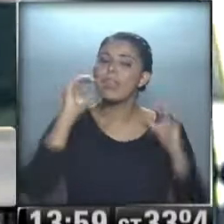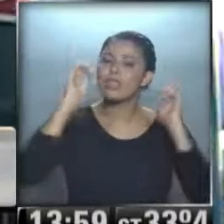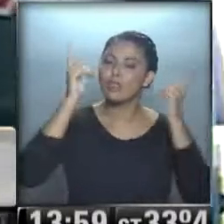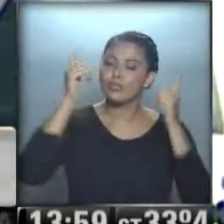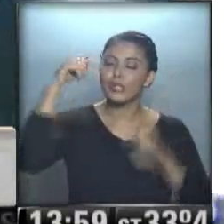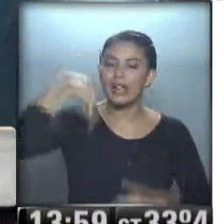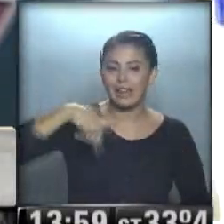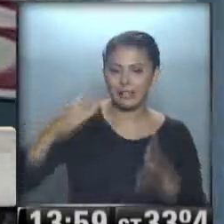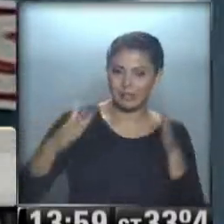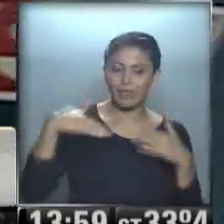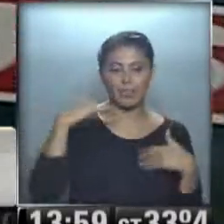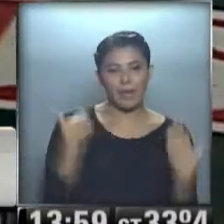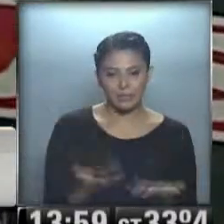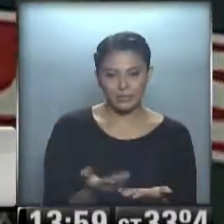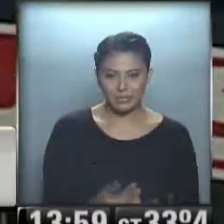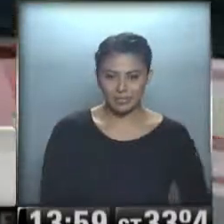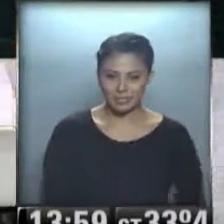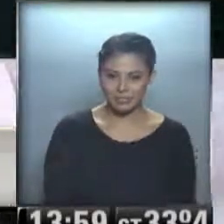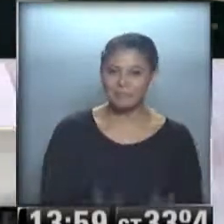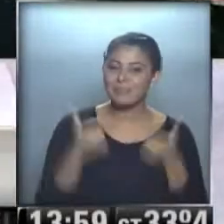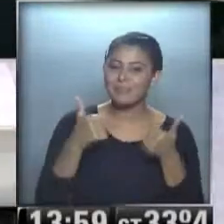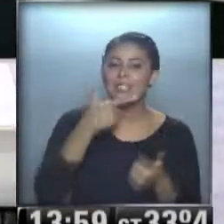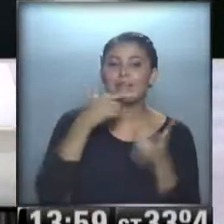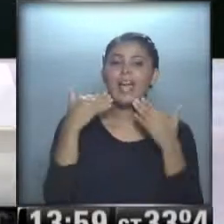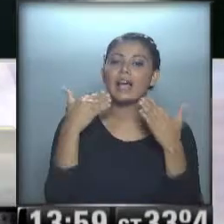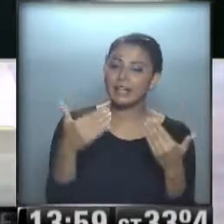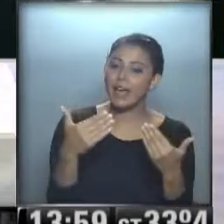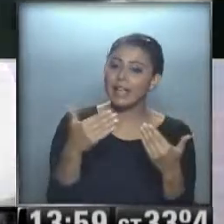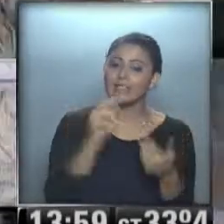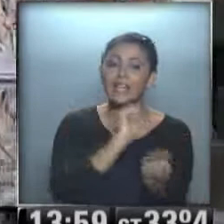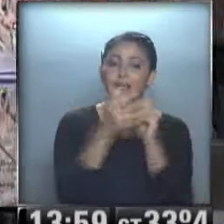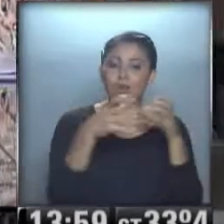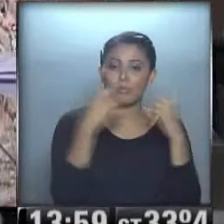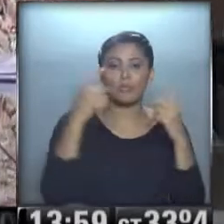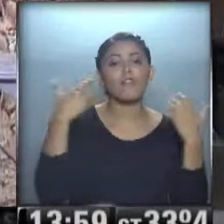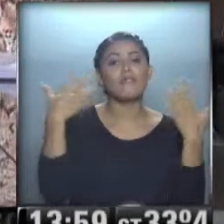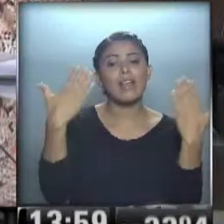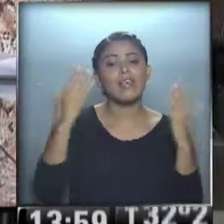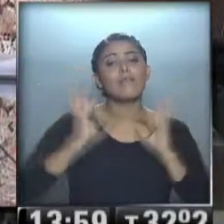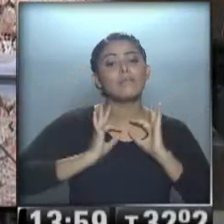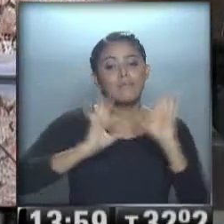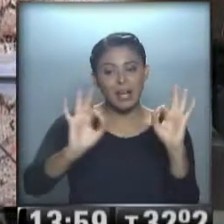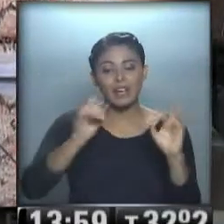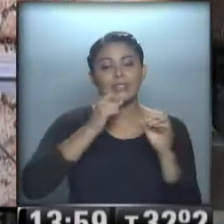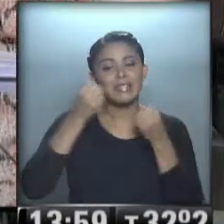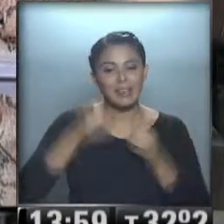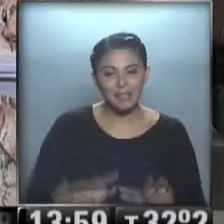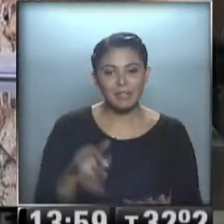en esta segunda quincena, aprovecharlo. Buenísimo. Silvia, gracias. Recambio turístico. Felices vacaciones a quienes las están comenzando en esta jornada.